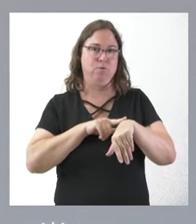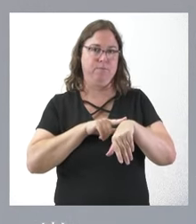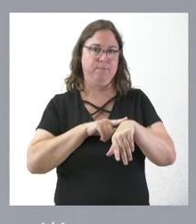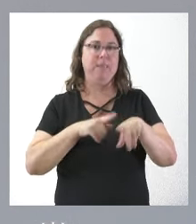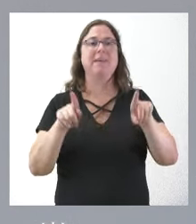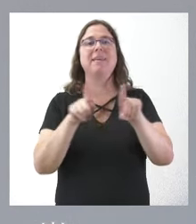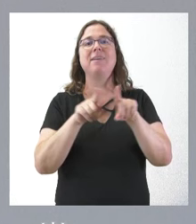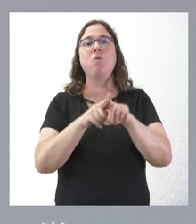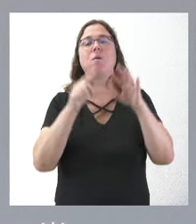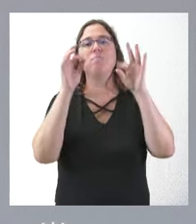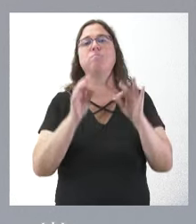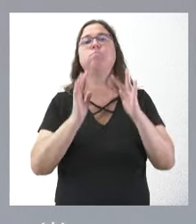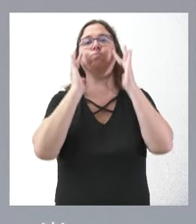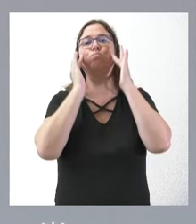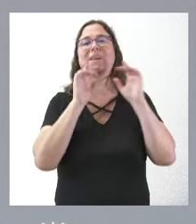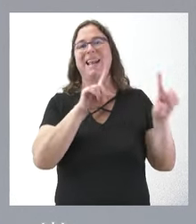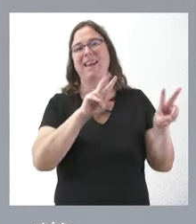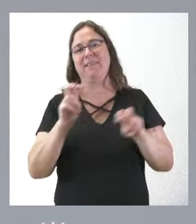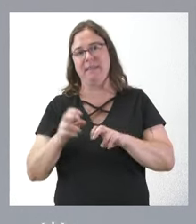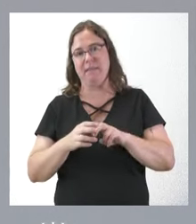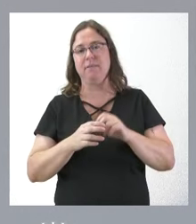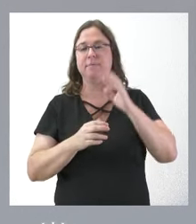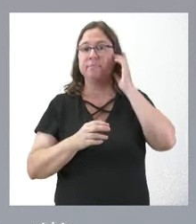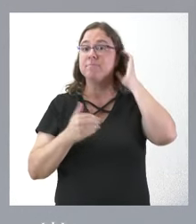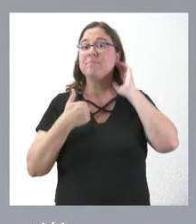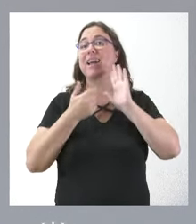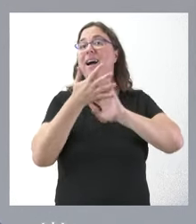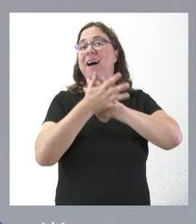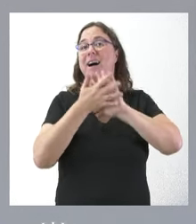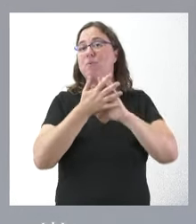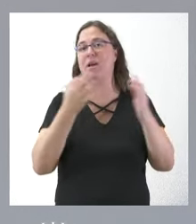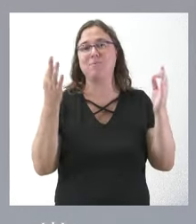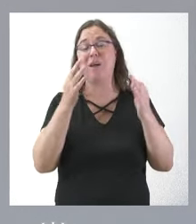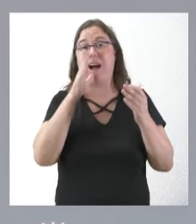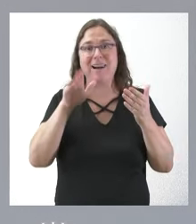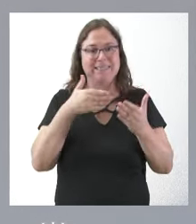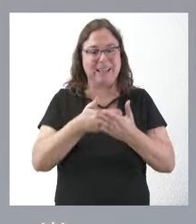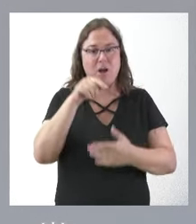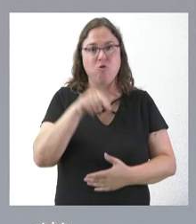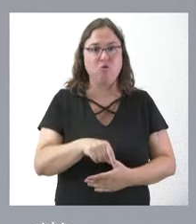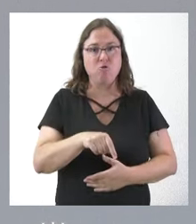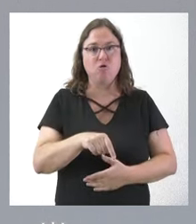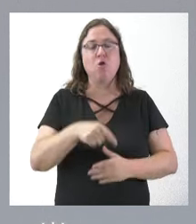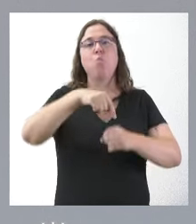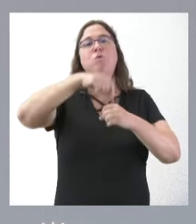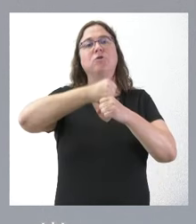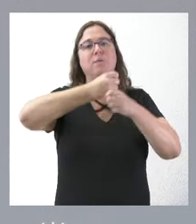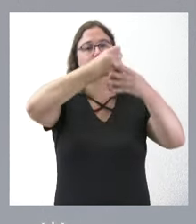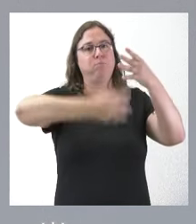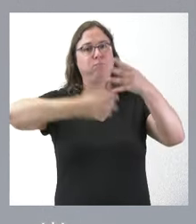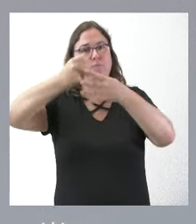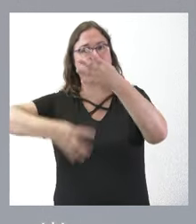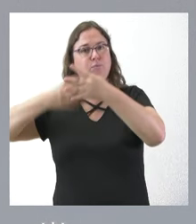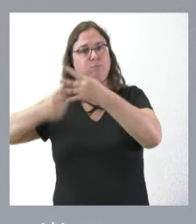una auténtica necesidad. Estamos hablando de que, hasta hoy, las relaciones de puestos que estábamos